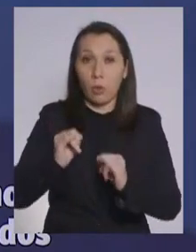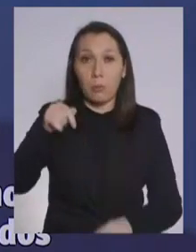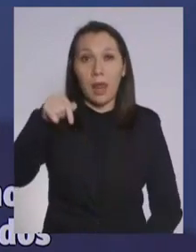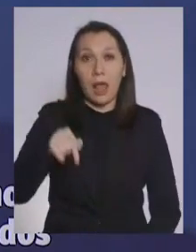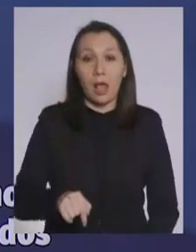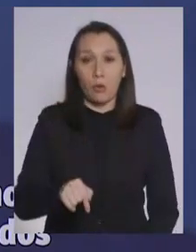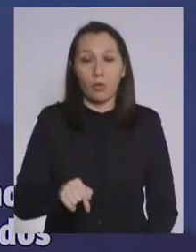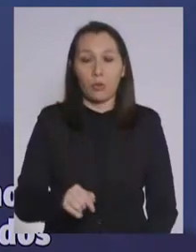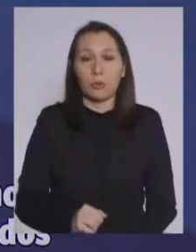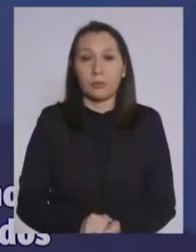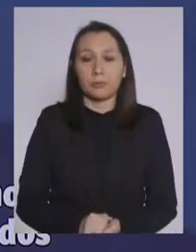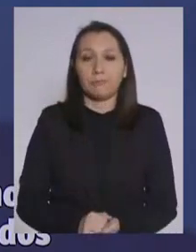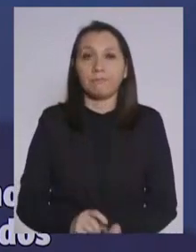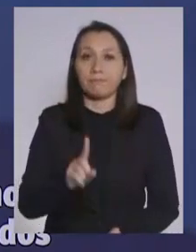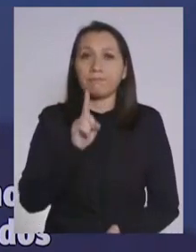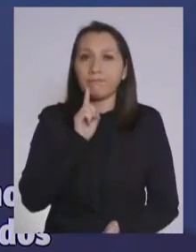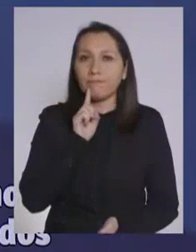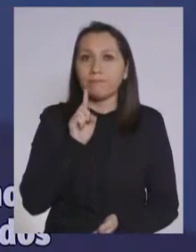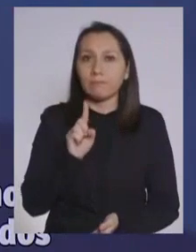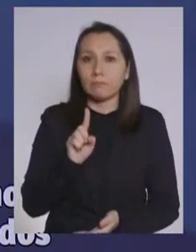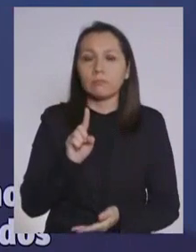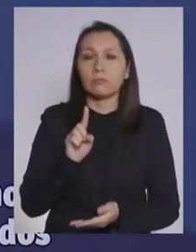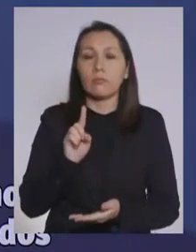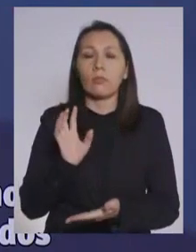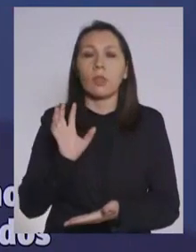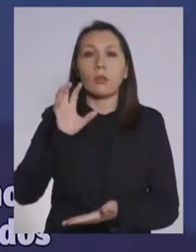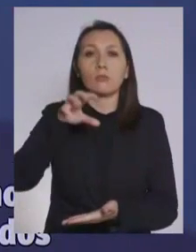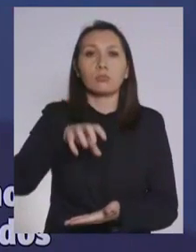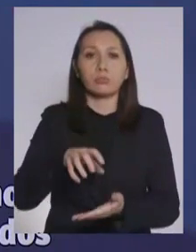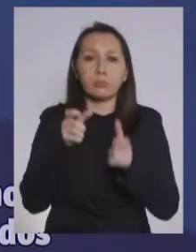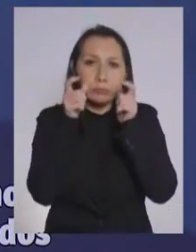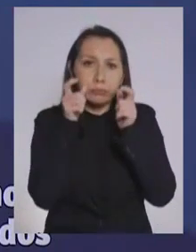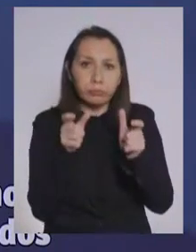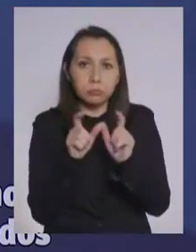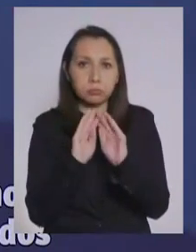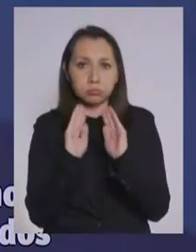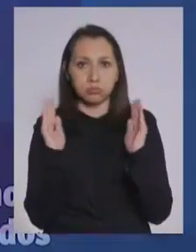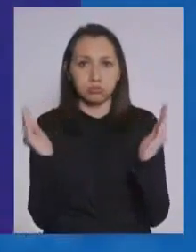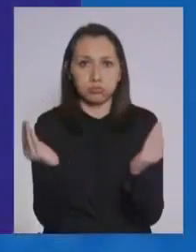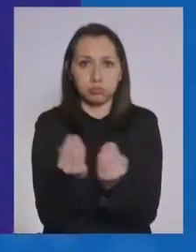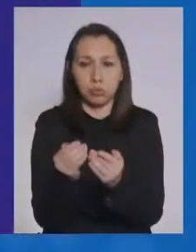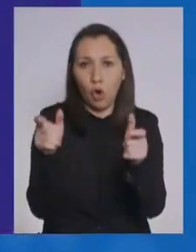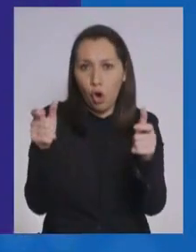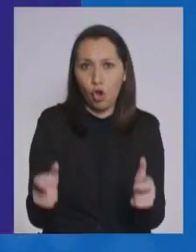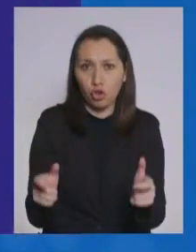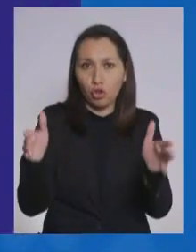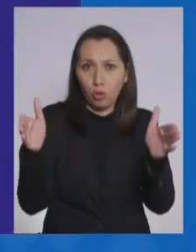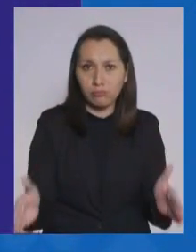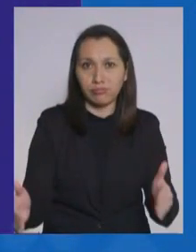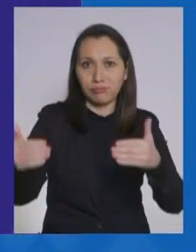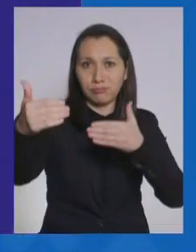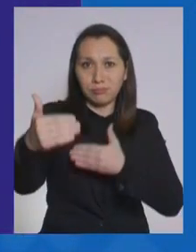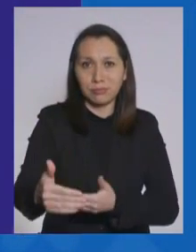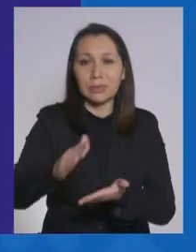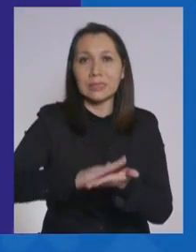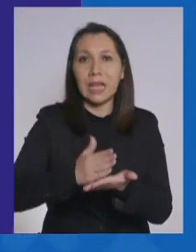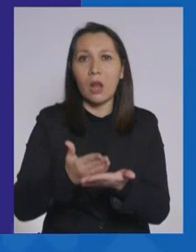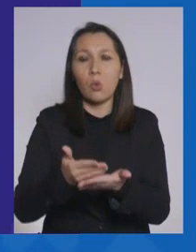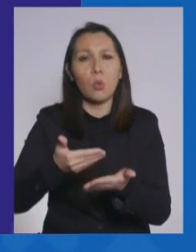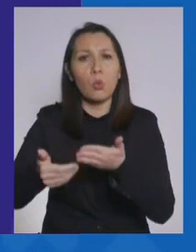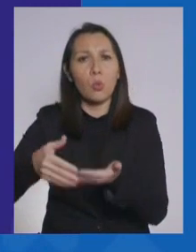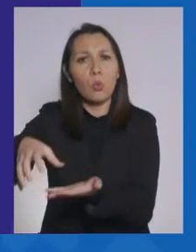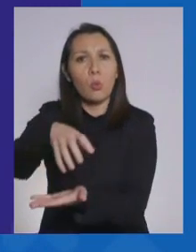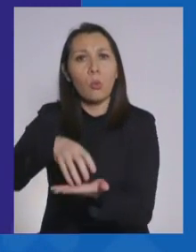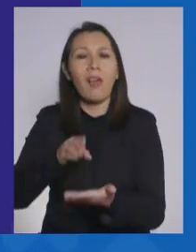día está la instalación de un cordón sanitario en Bio Bio,